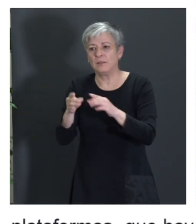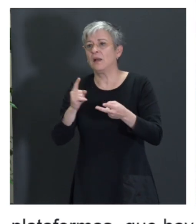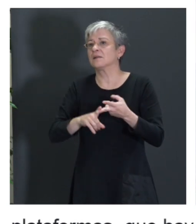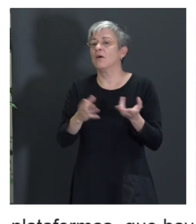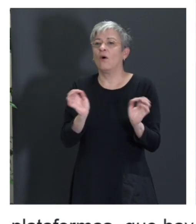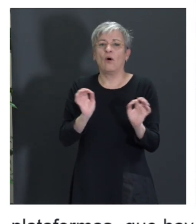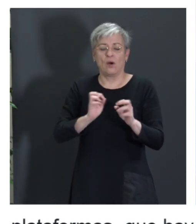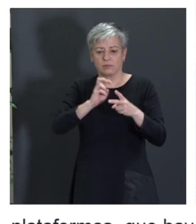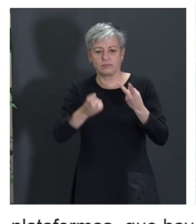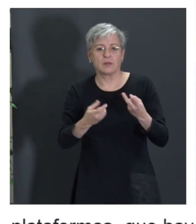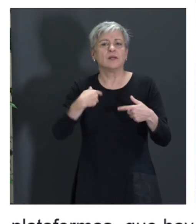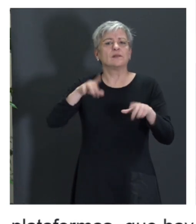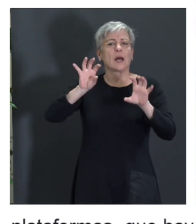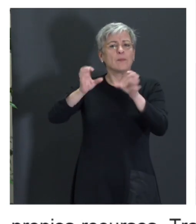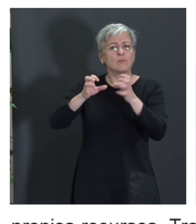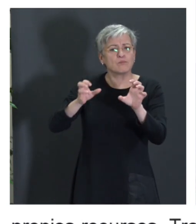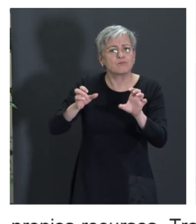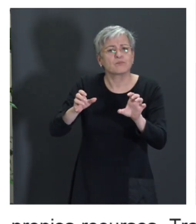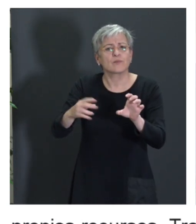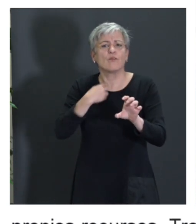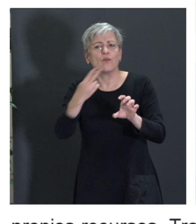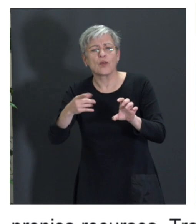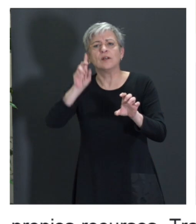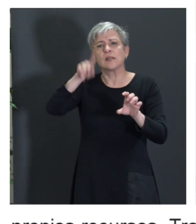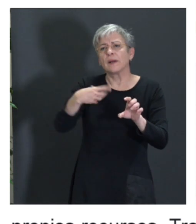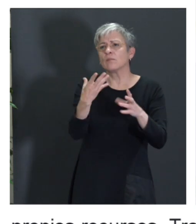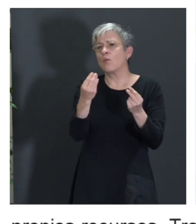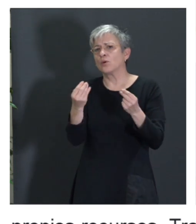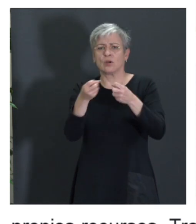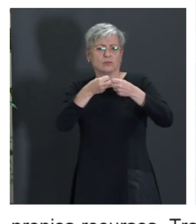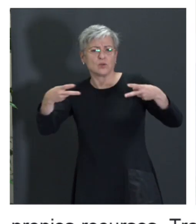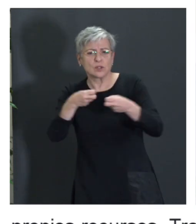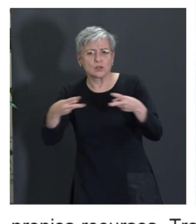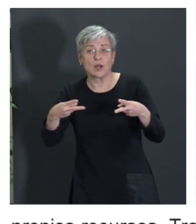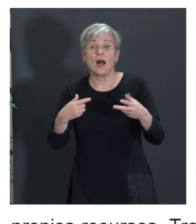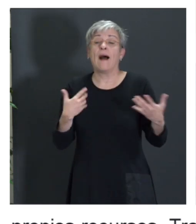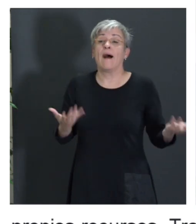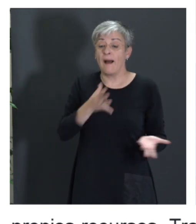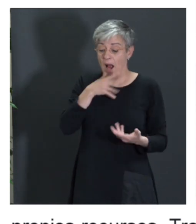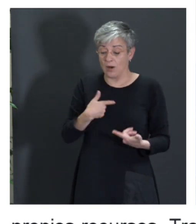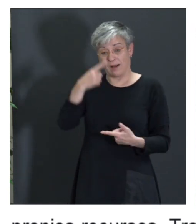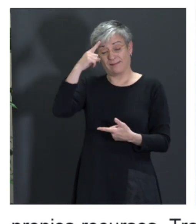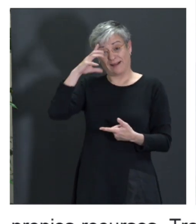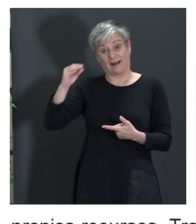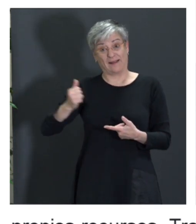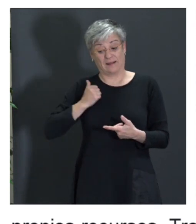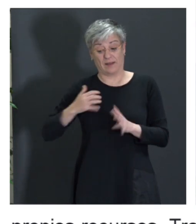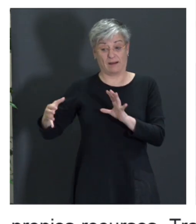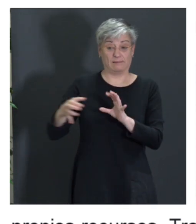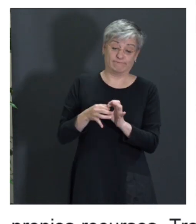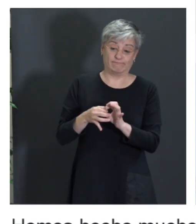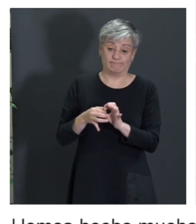de podcasting también, muchos temas de subtitulados. Y, bueno, ahora con la IA, pues, más recientemente, pues, claro,